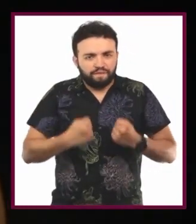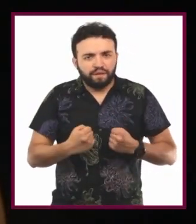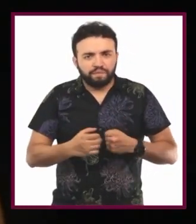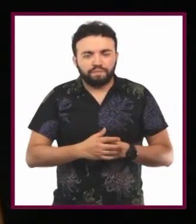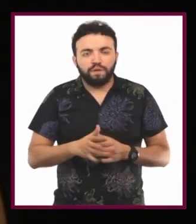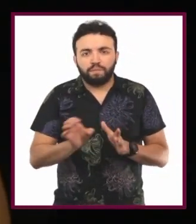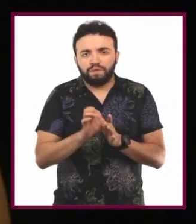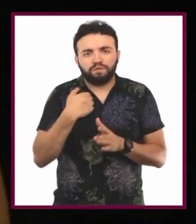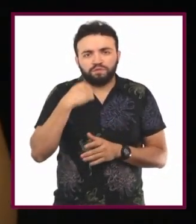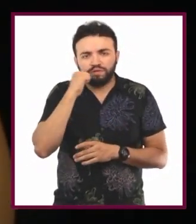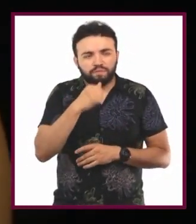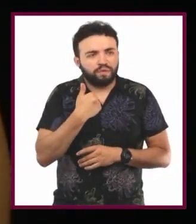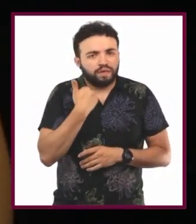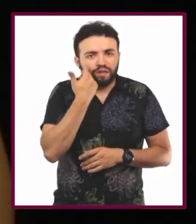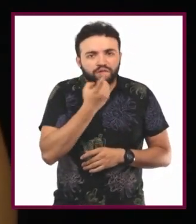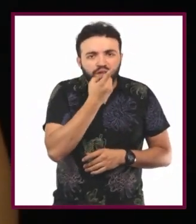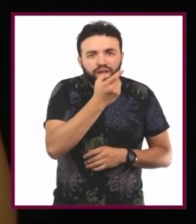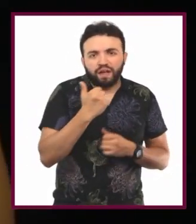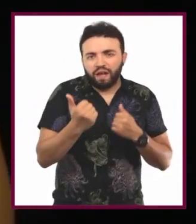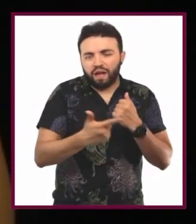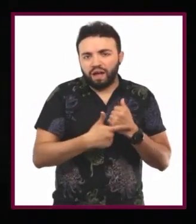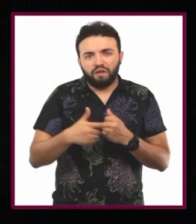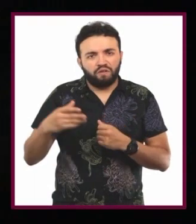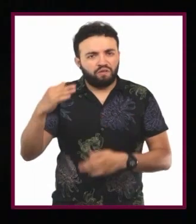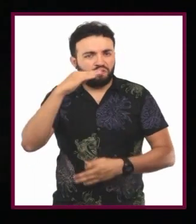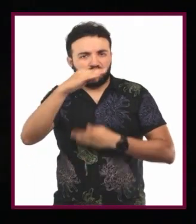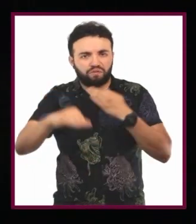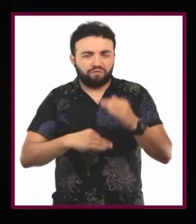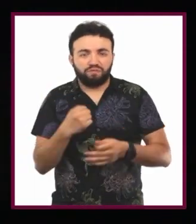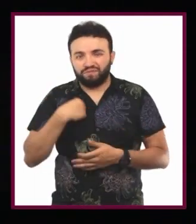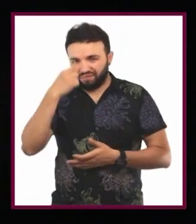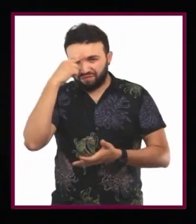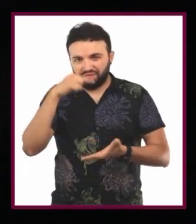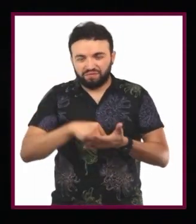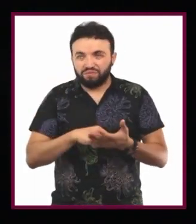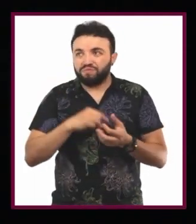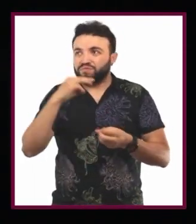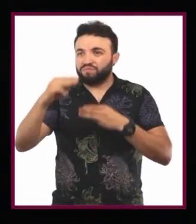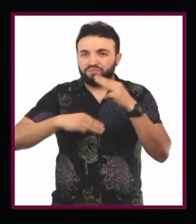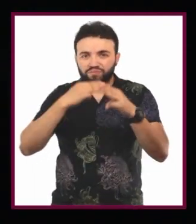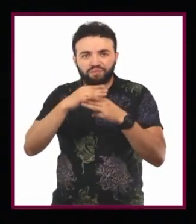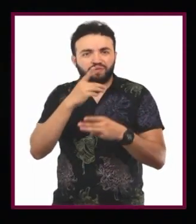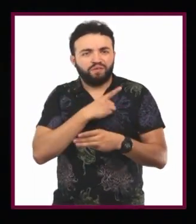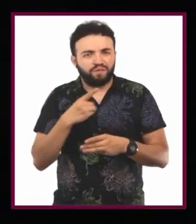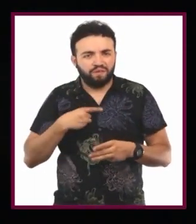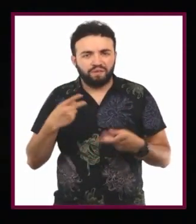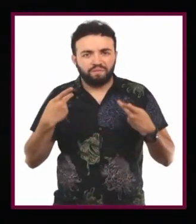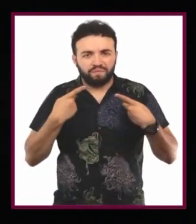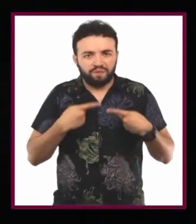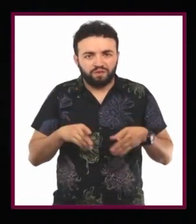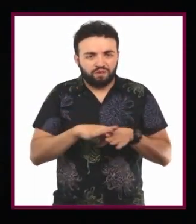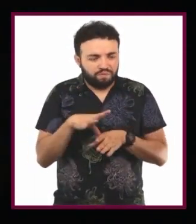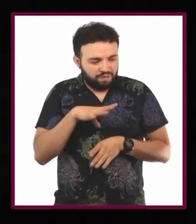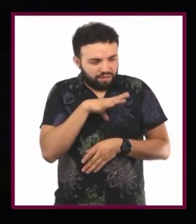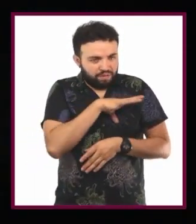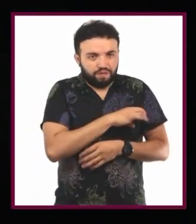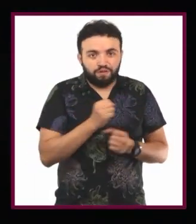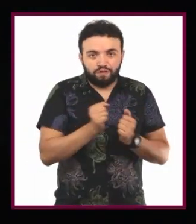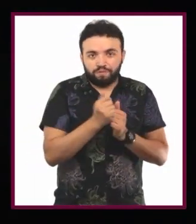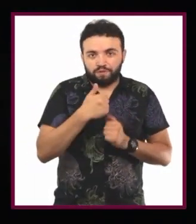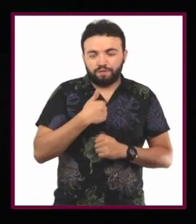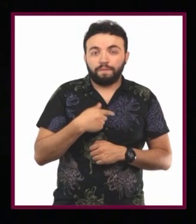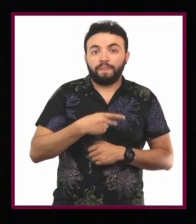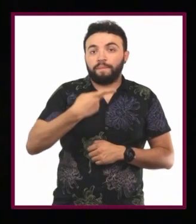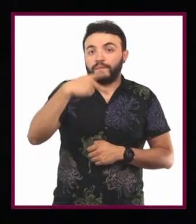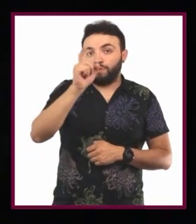de... Pues acerca de casi todo. No veo por qué tendría que callarme. Creo que al mundo le hace falta gente apasionada como yo. Aunque bueno, cuando mi mamá me dice